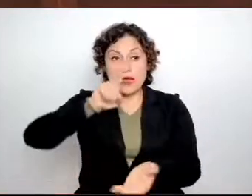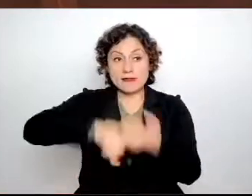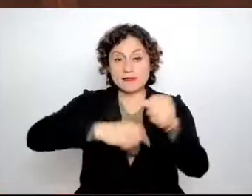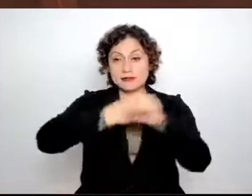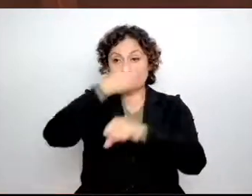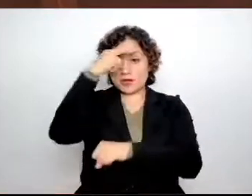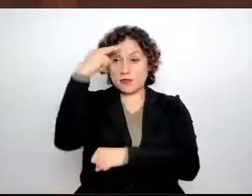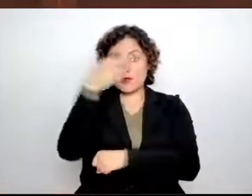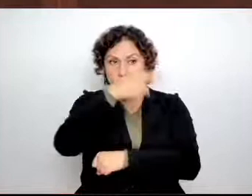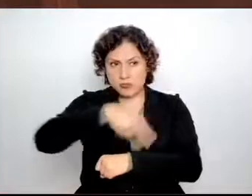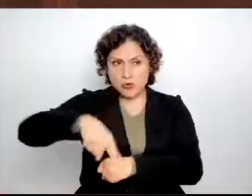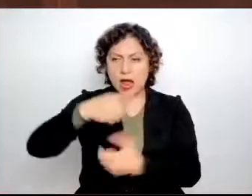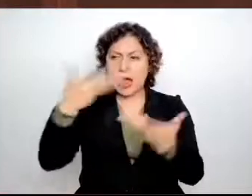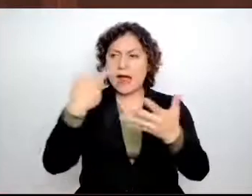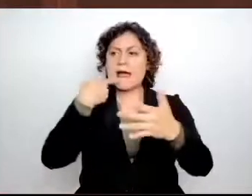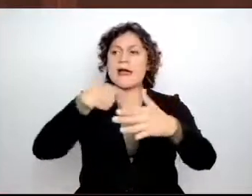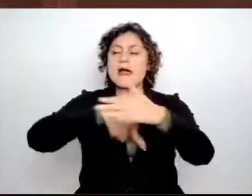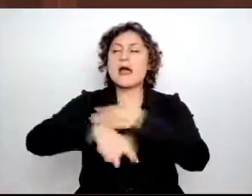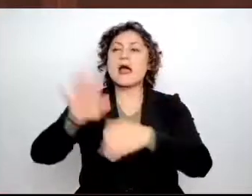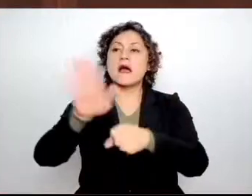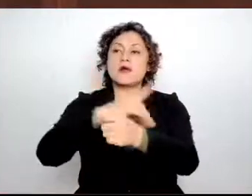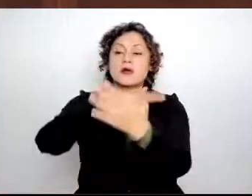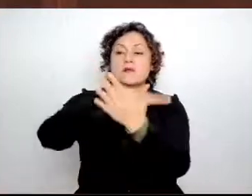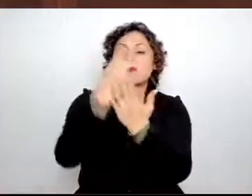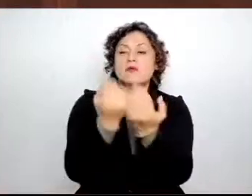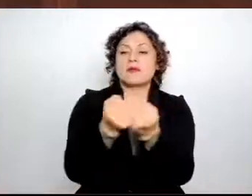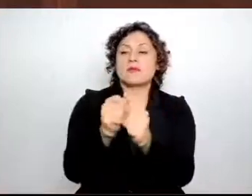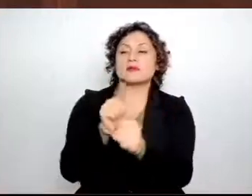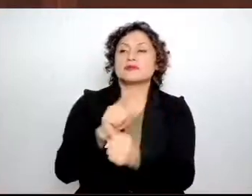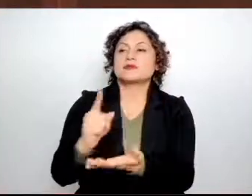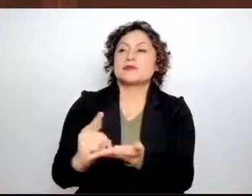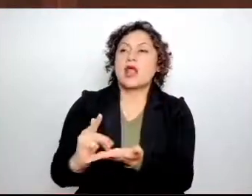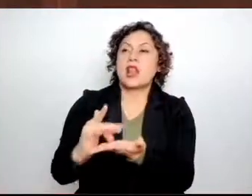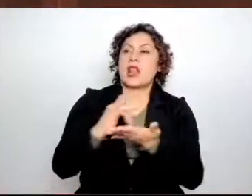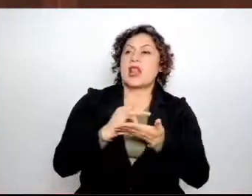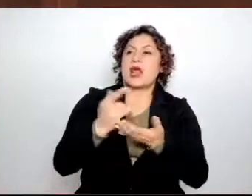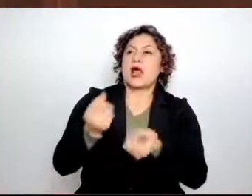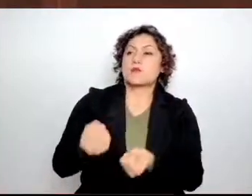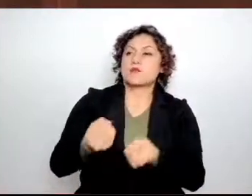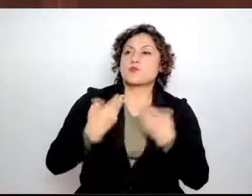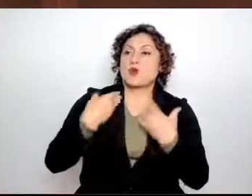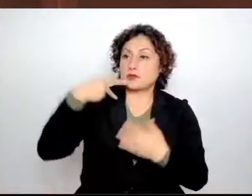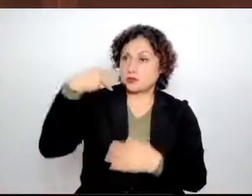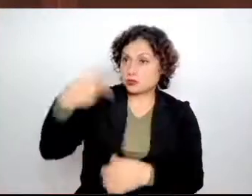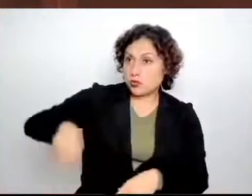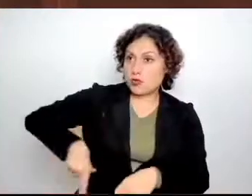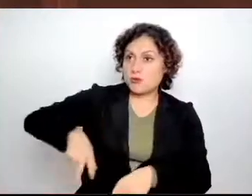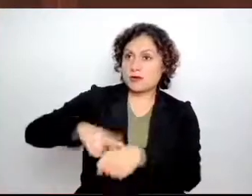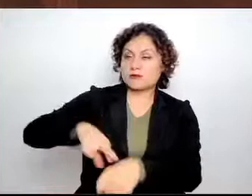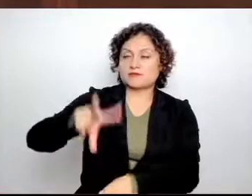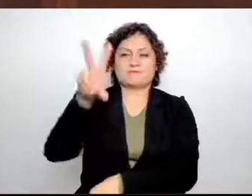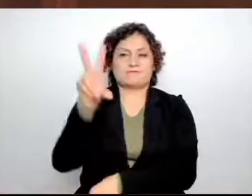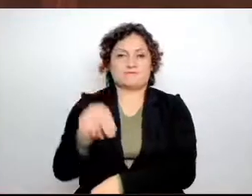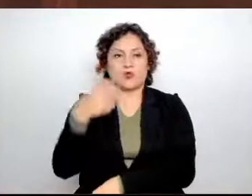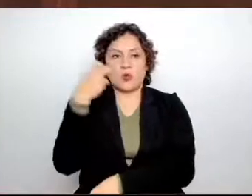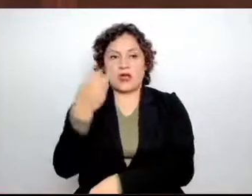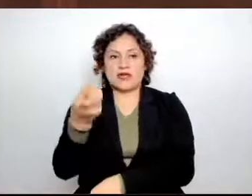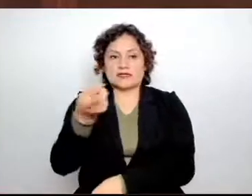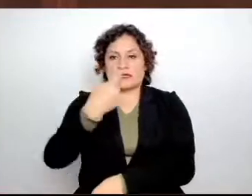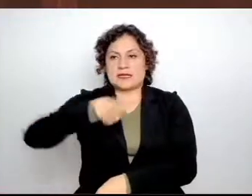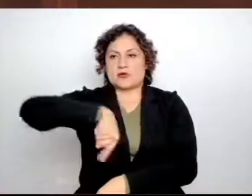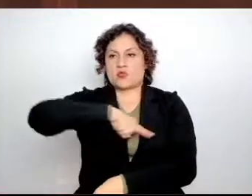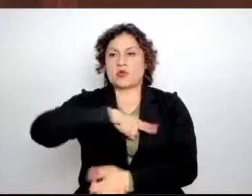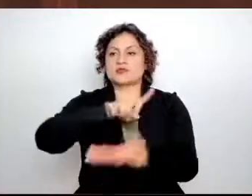sociales no son una dádiva, no son un favor del gobernador, son un derecho. Son tiempos